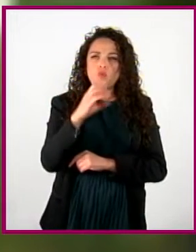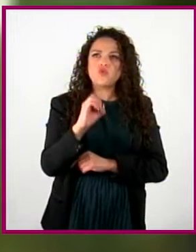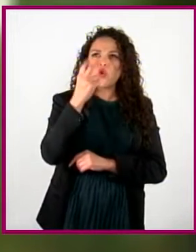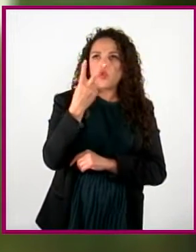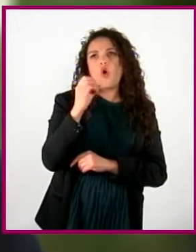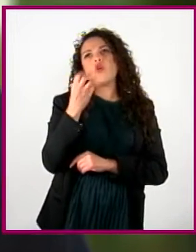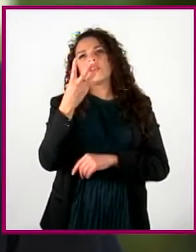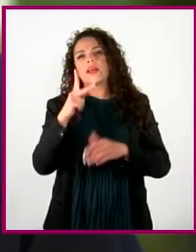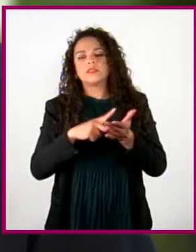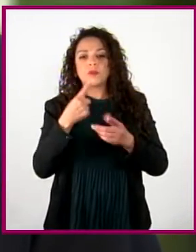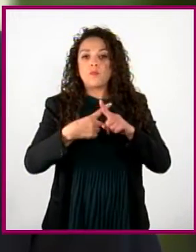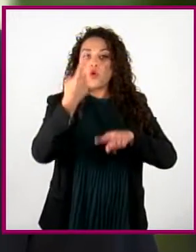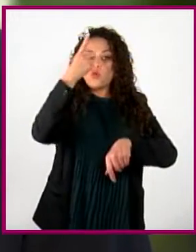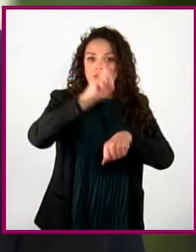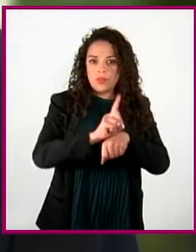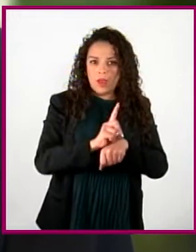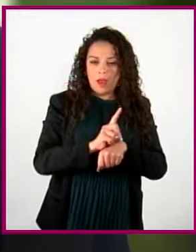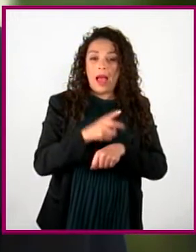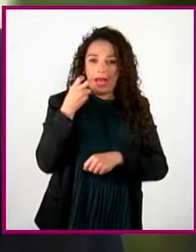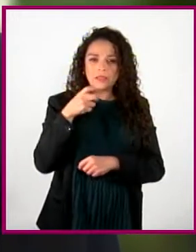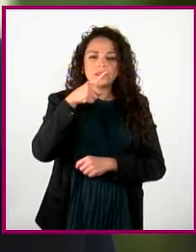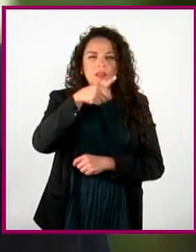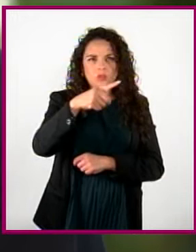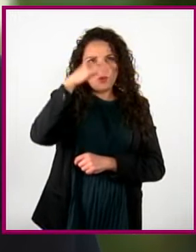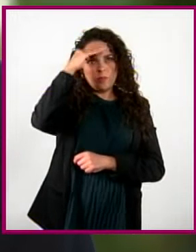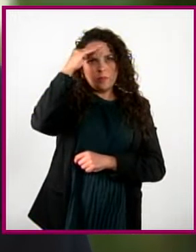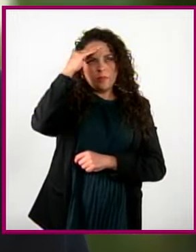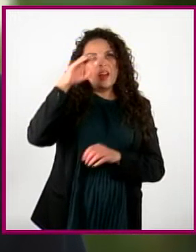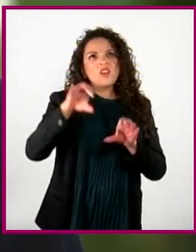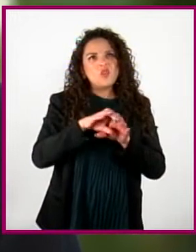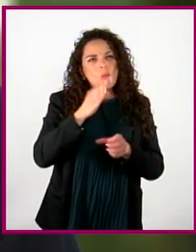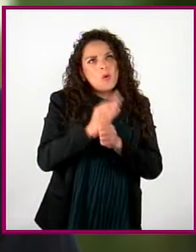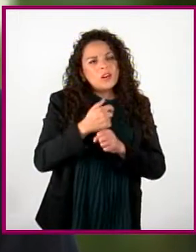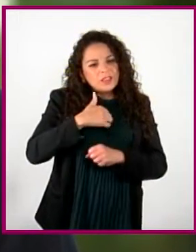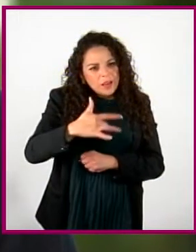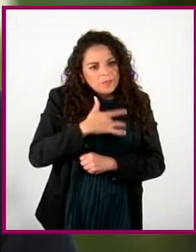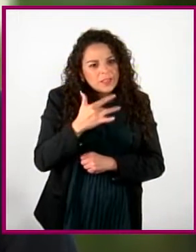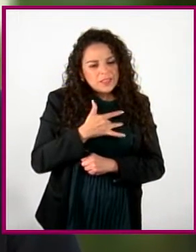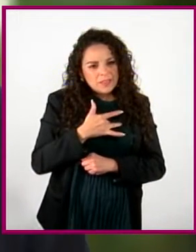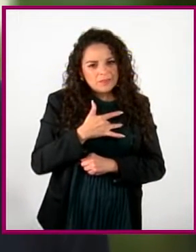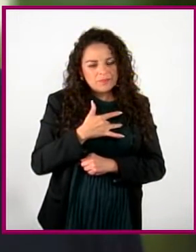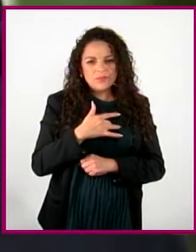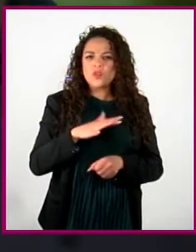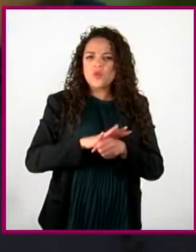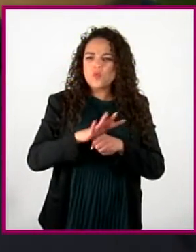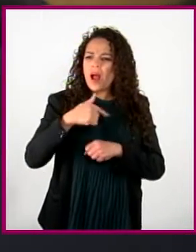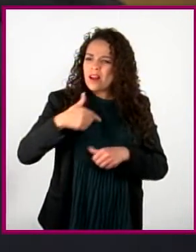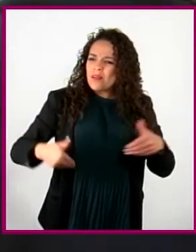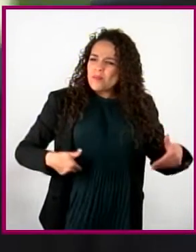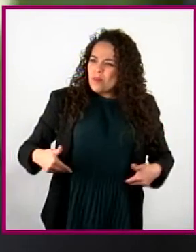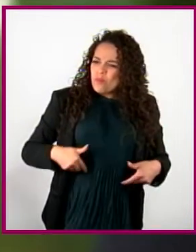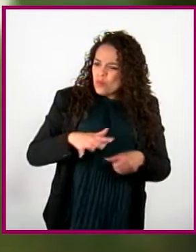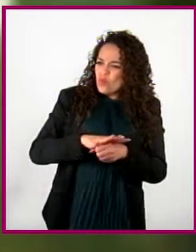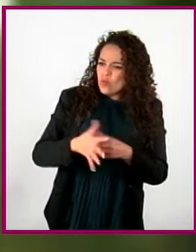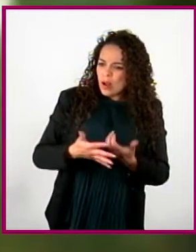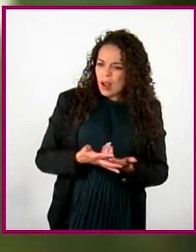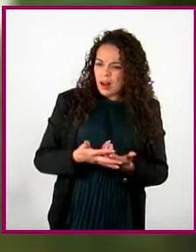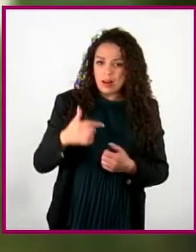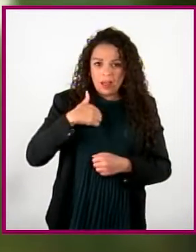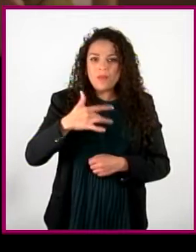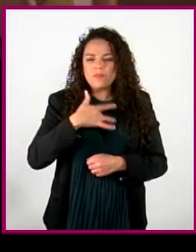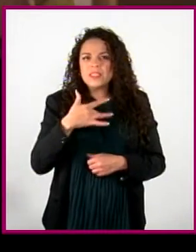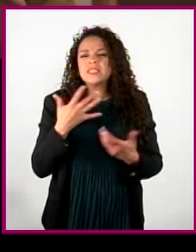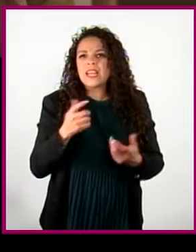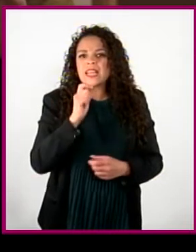respira profundo y responde. ¿Cómo me siento? ¿Qué me molesta o incomoda? ¿Por qué me siento así? Si lo conviertes en un hábito, será